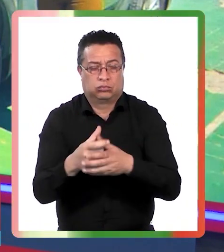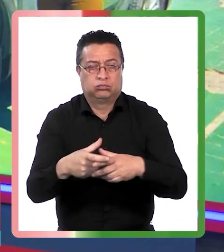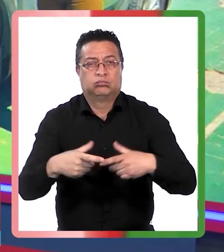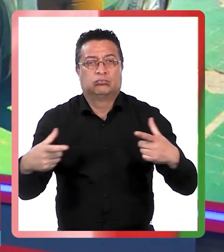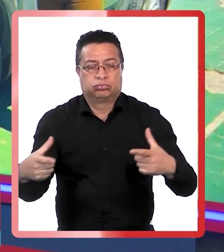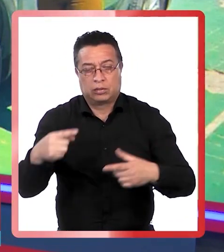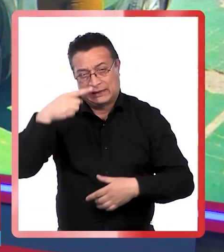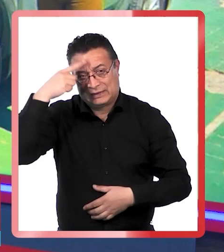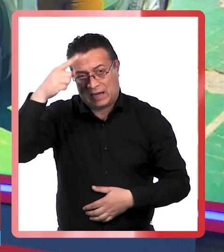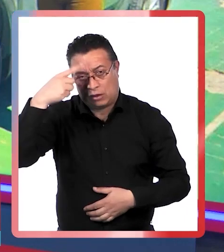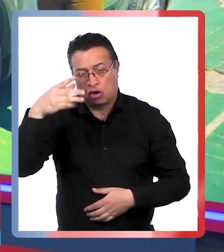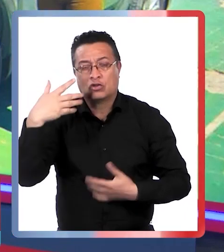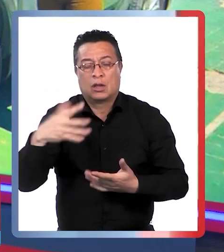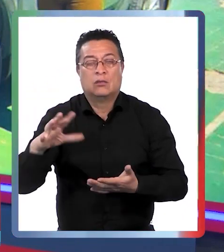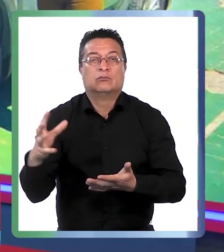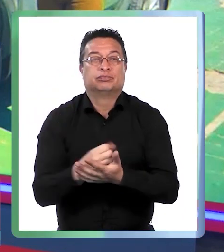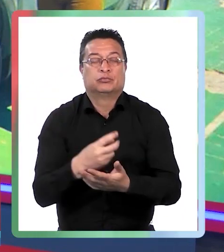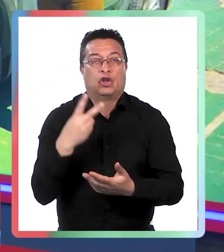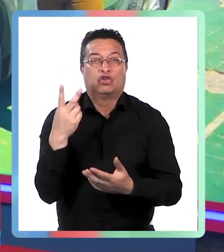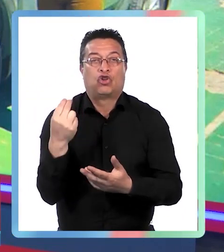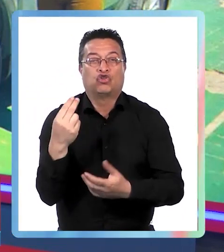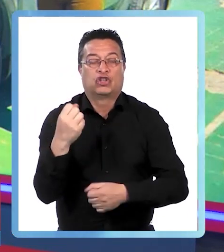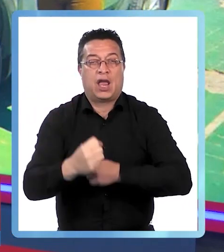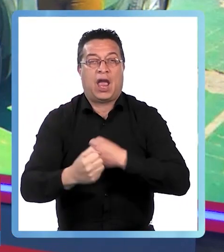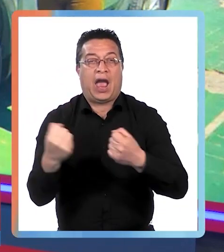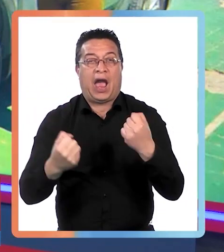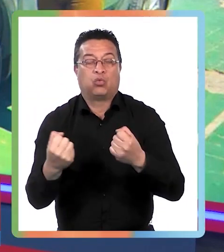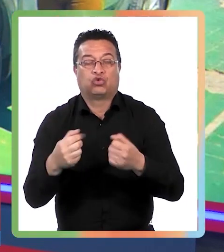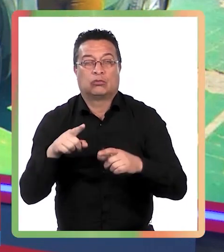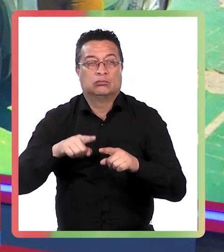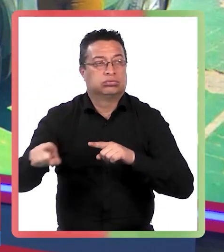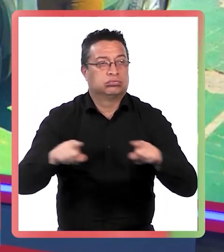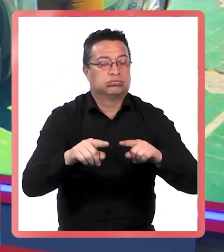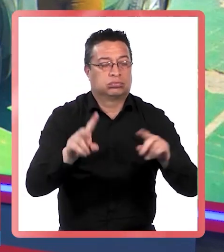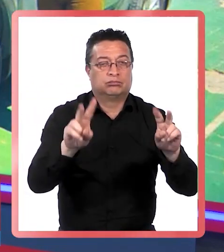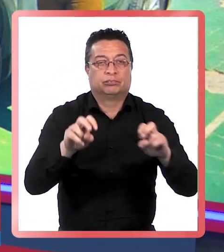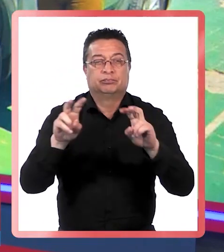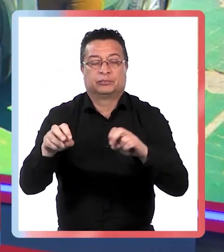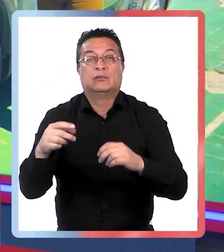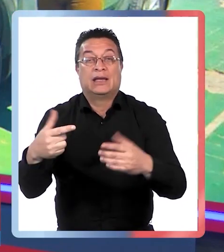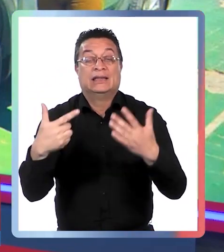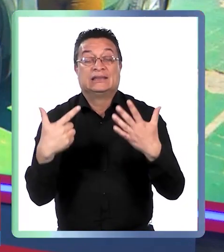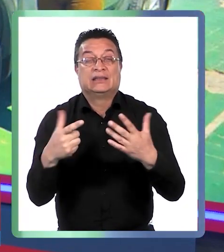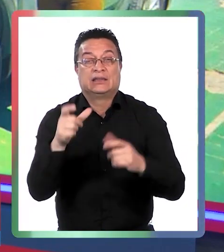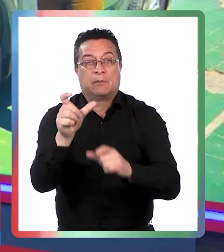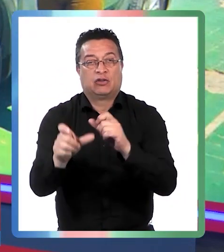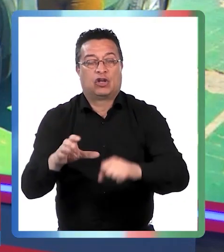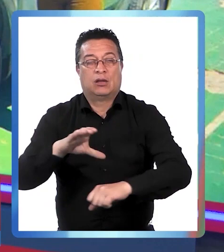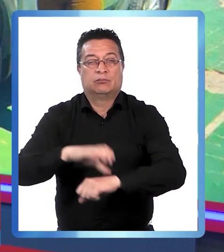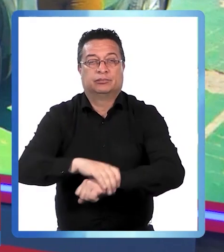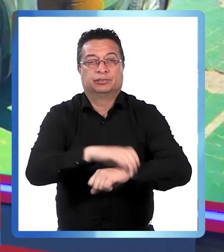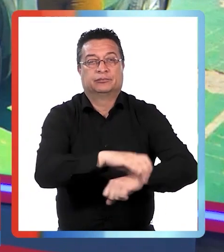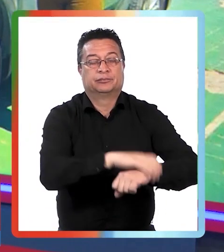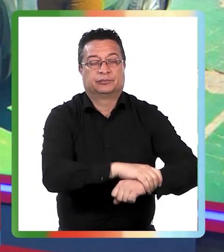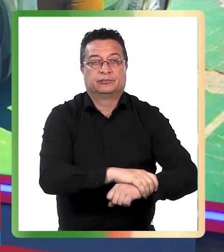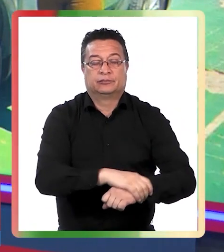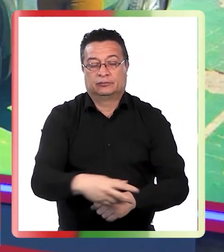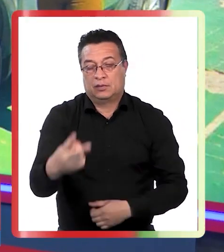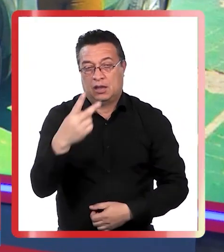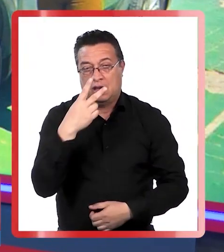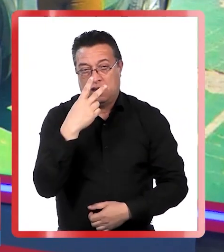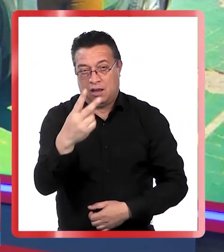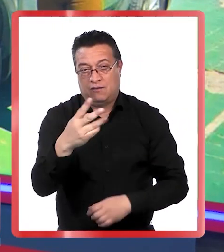un amplio operativo en la provincia de San Antonio se logró recuperar 12 autos en diligencias que también dejaron a 7 personas detenidas